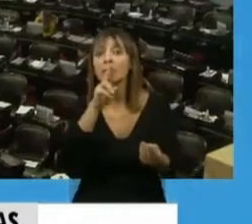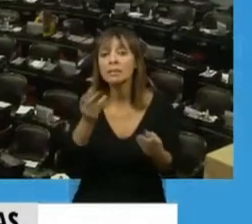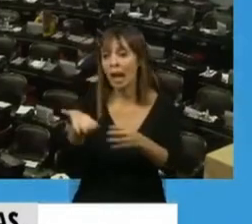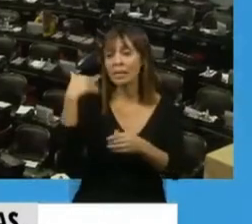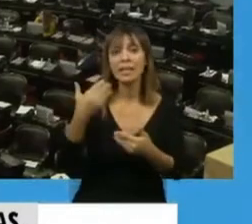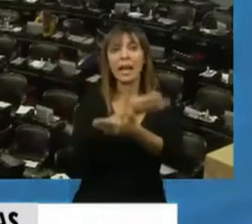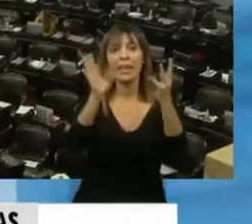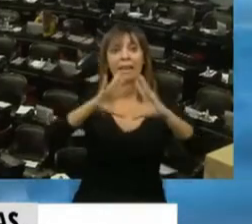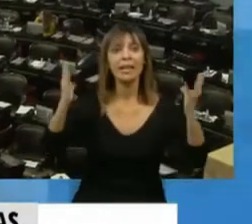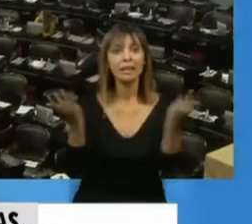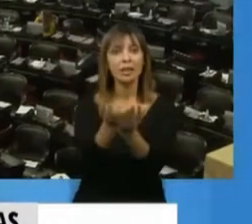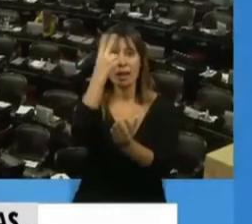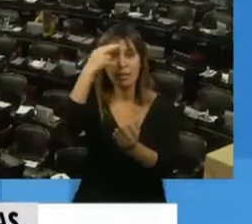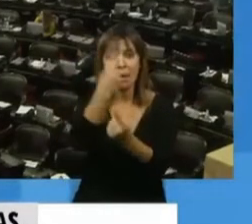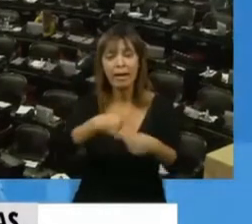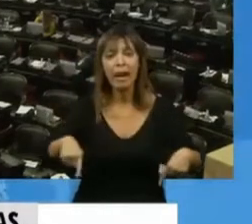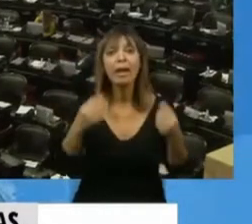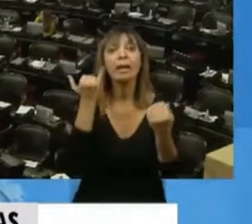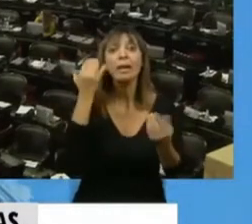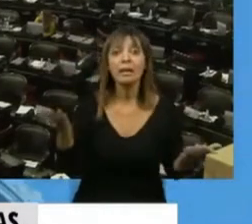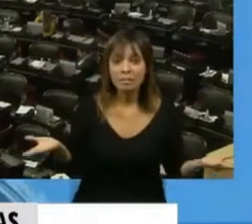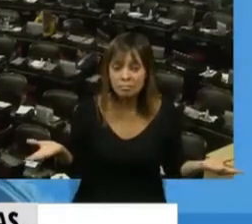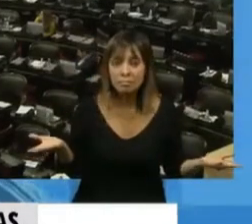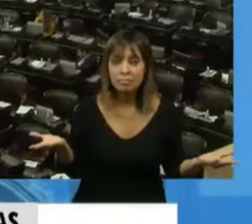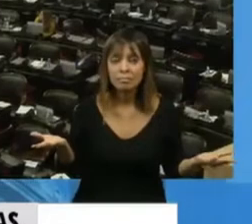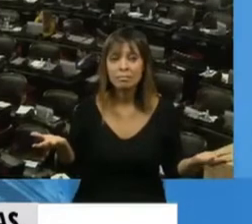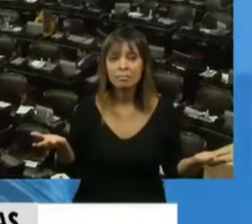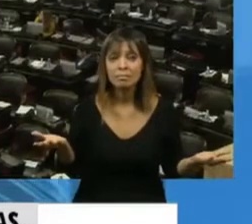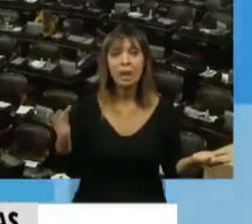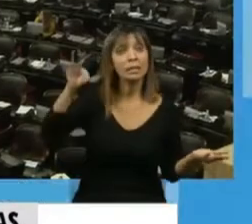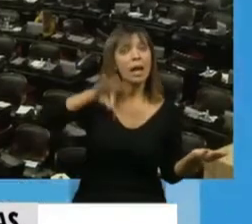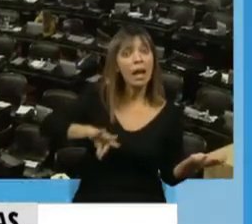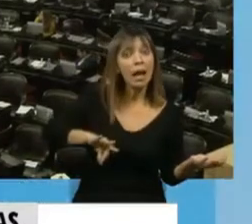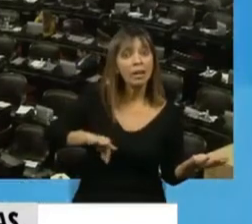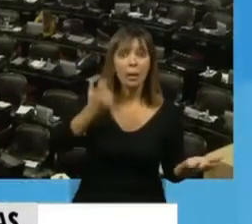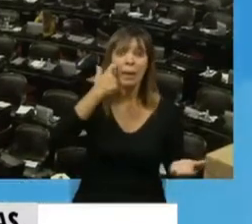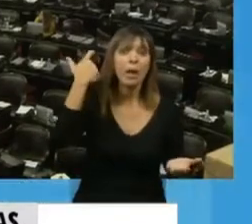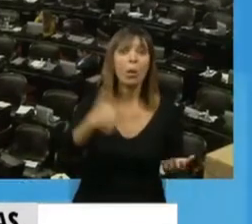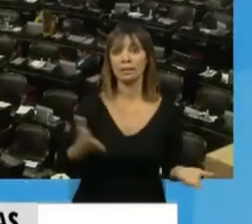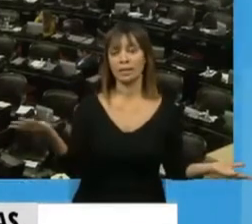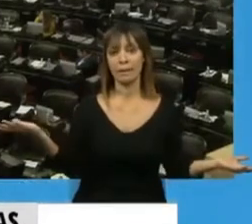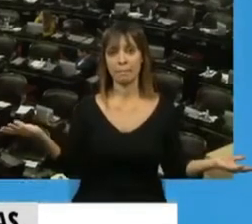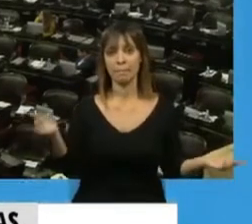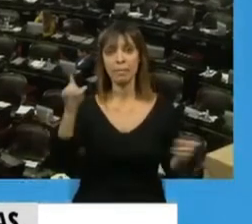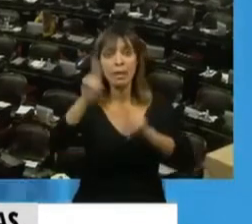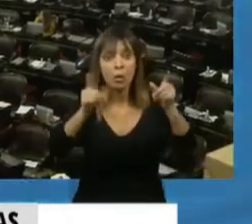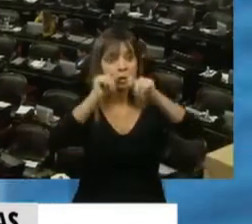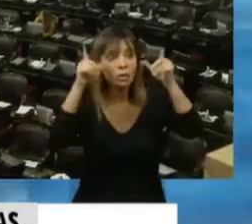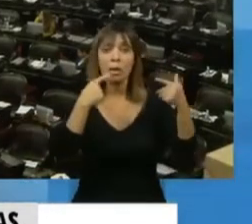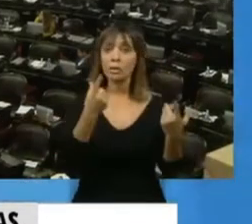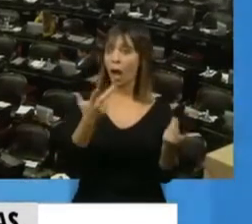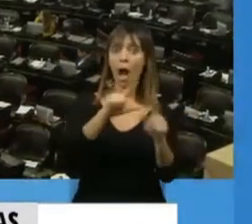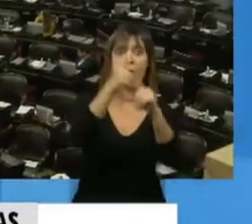Internacional de la Enfermería. Sin embargo, salarios que dan vergüenza. Después algunos asombran por qué faltan